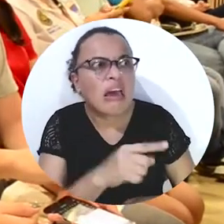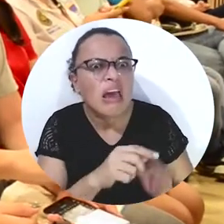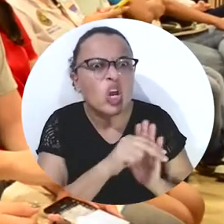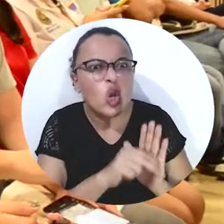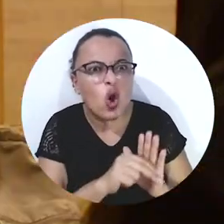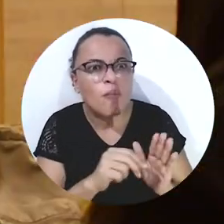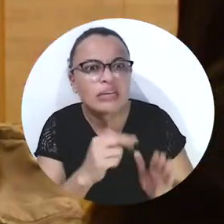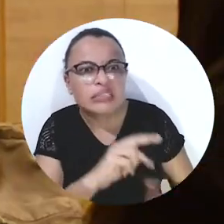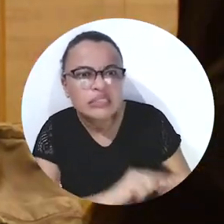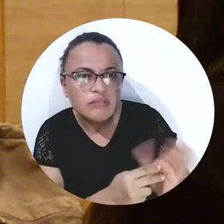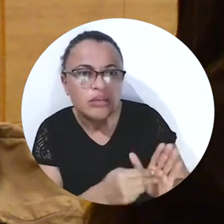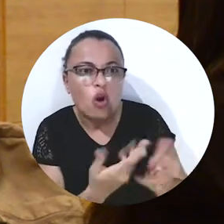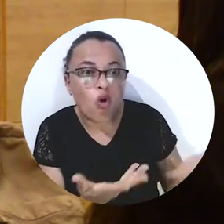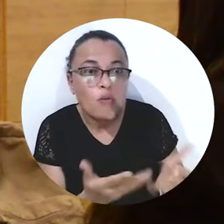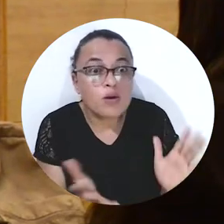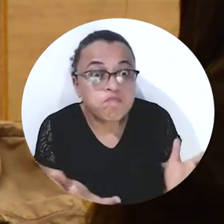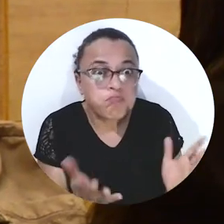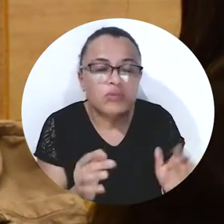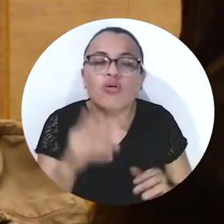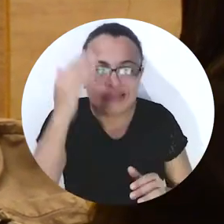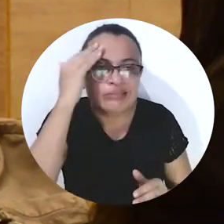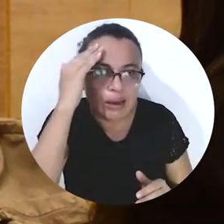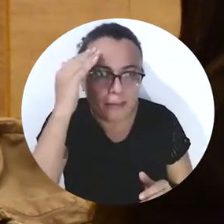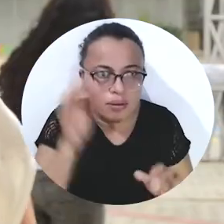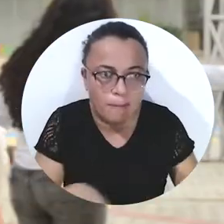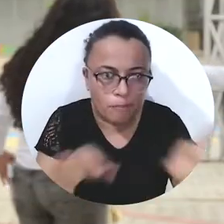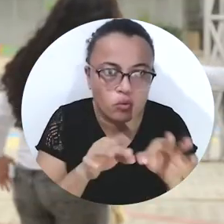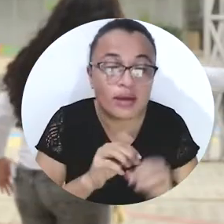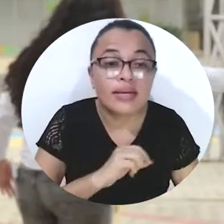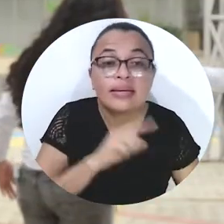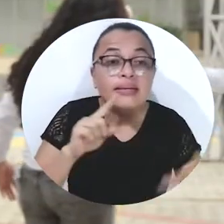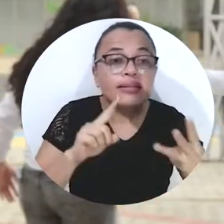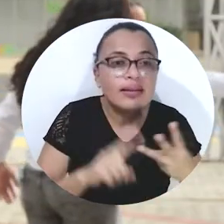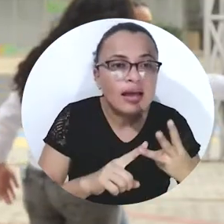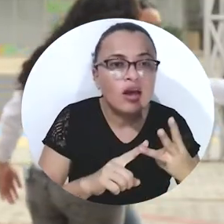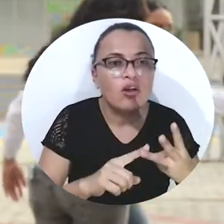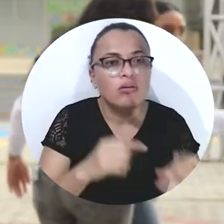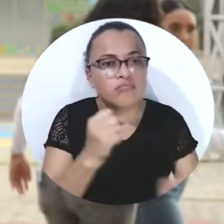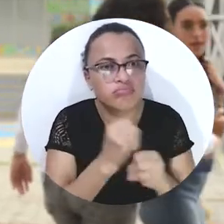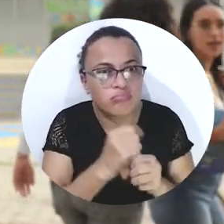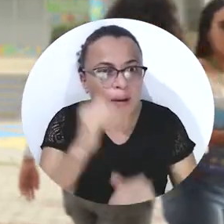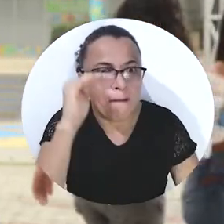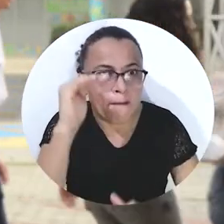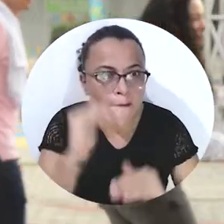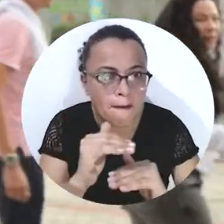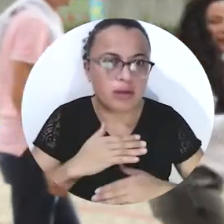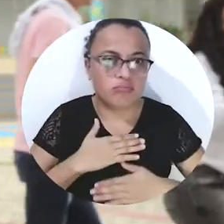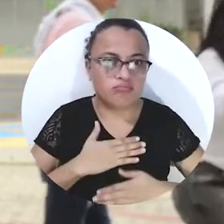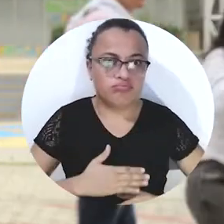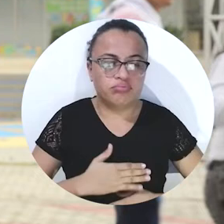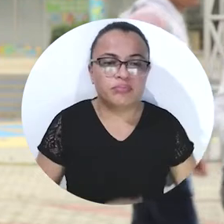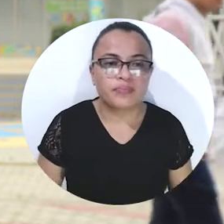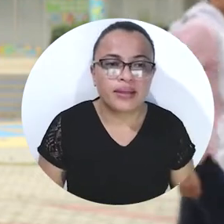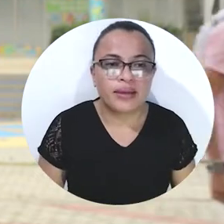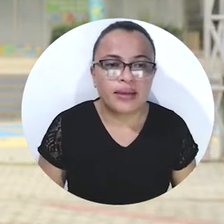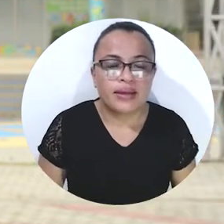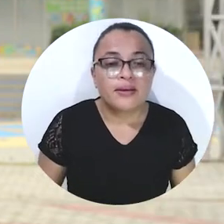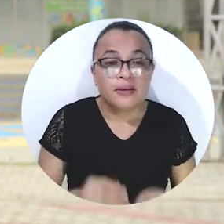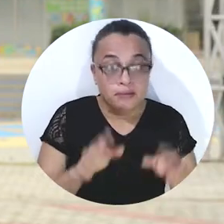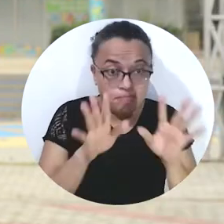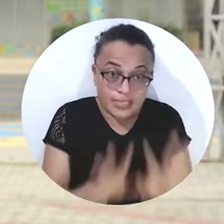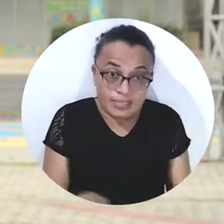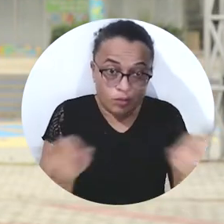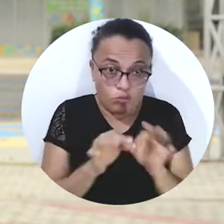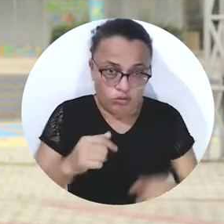Y tercer propósito, descongestión. Es muy importante como estudiante de Derecho, precisamente, para entender que